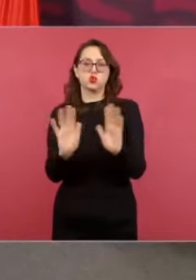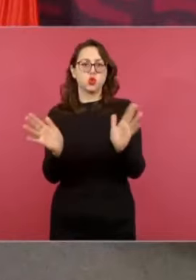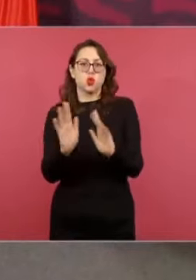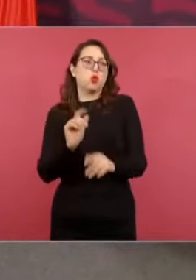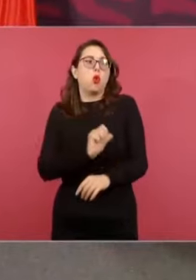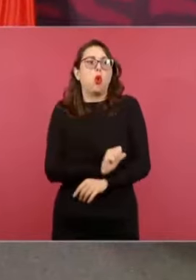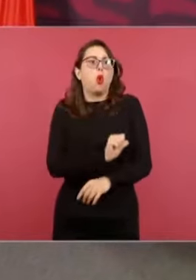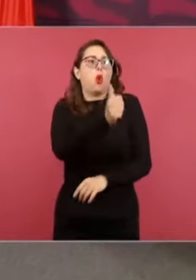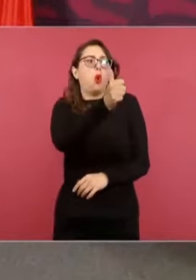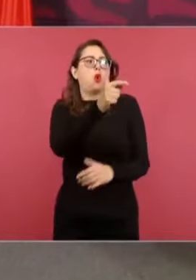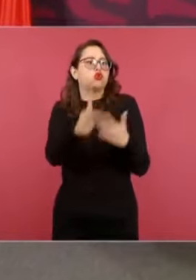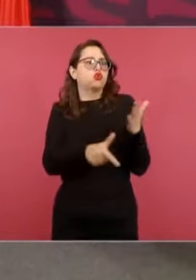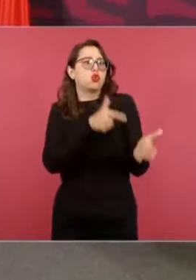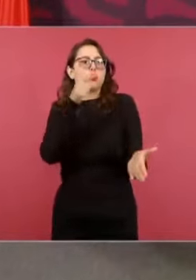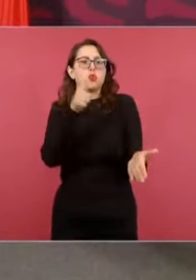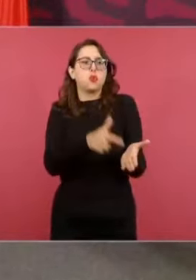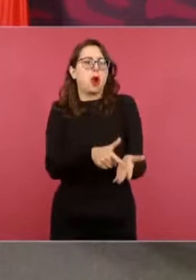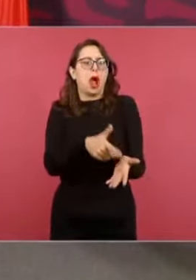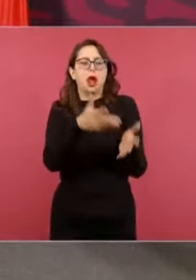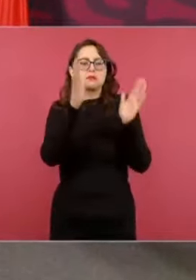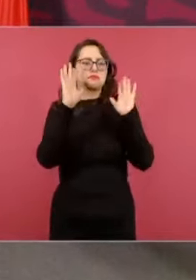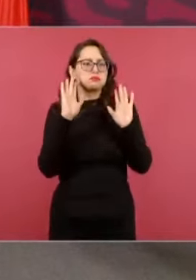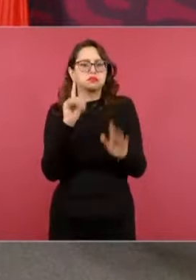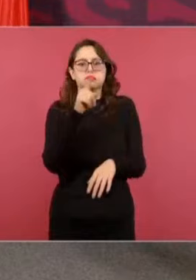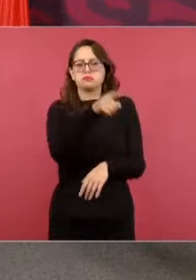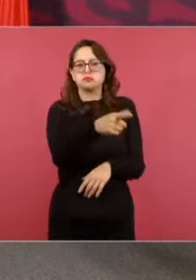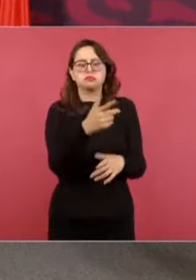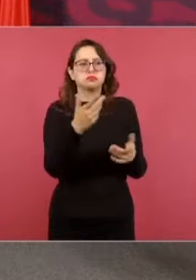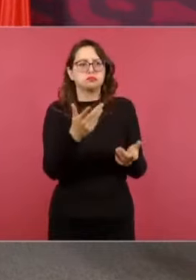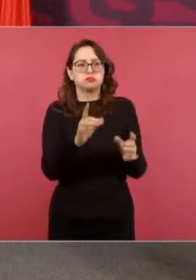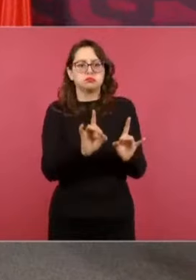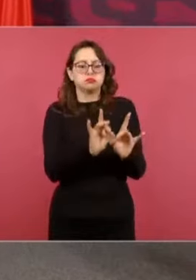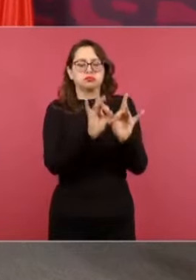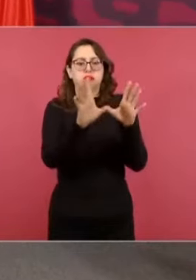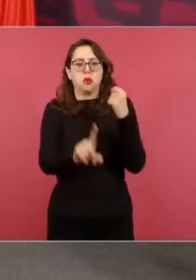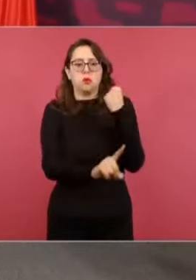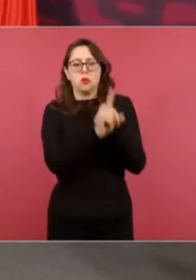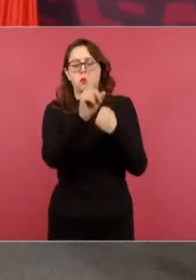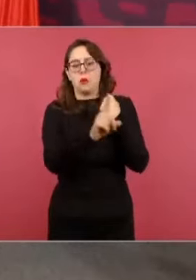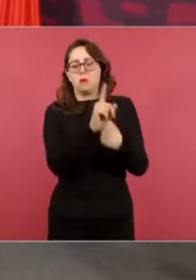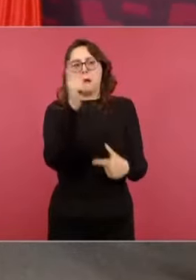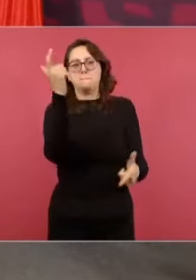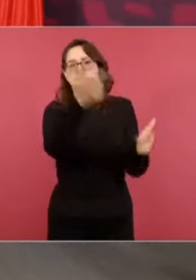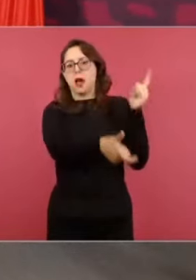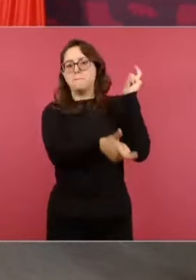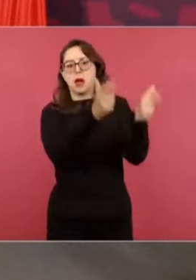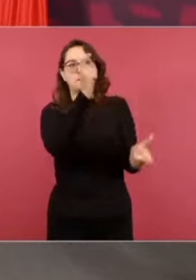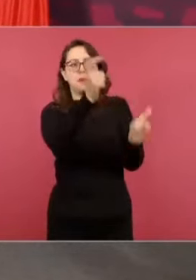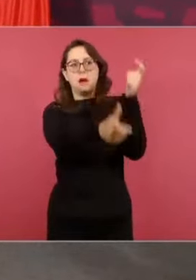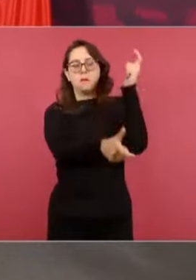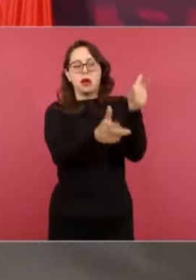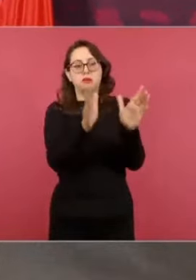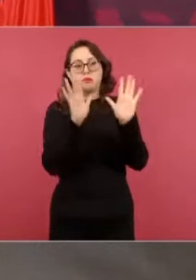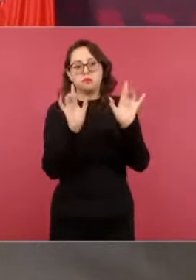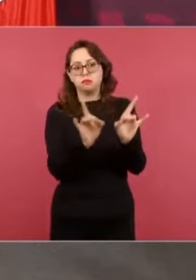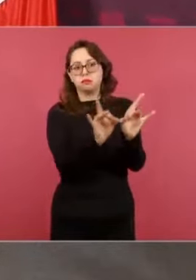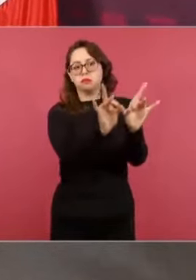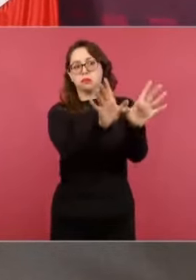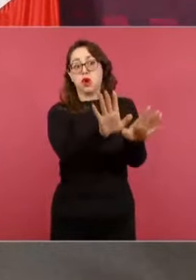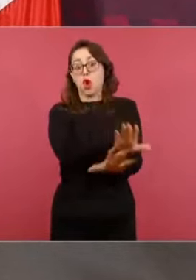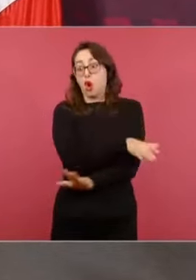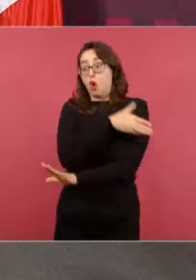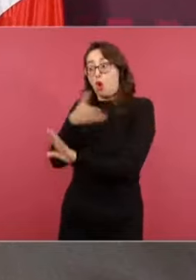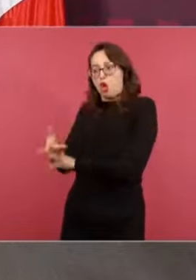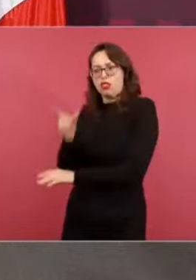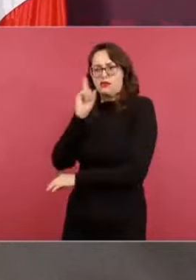detonaciones, pero que no tiene relación con este evento. Esa es